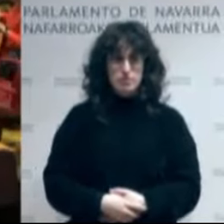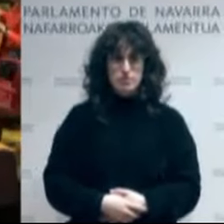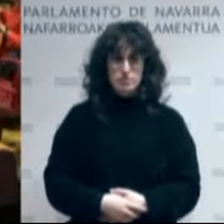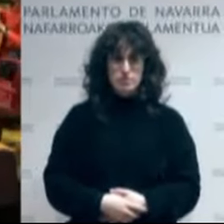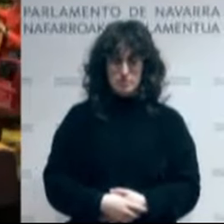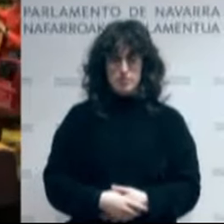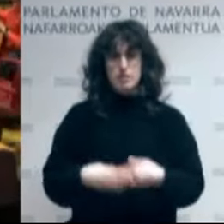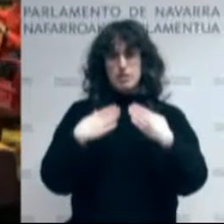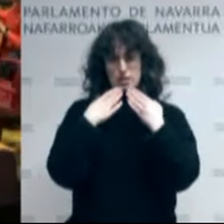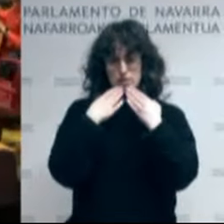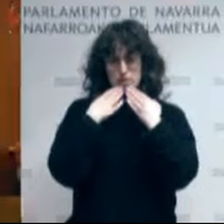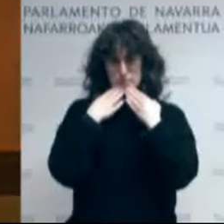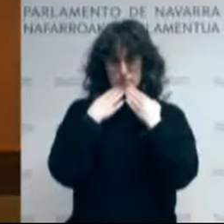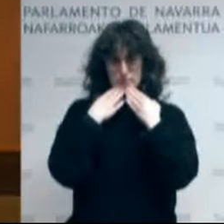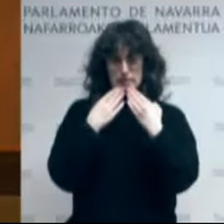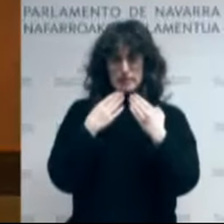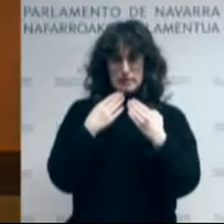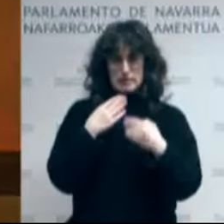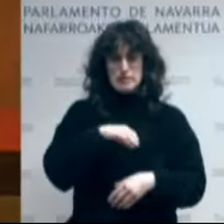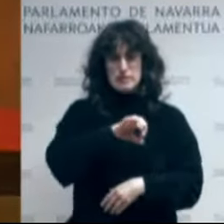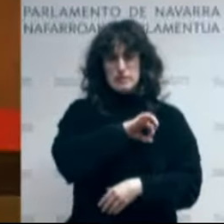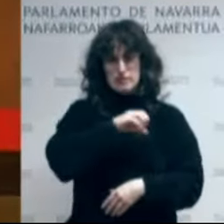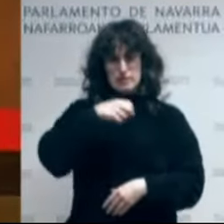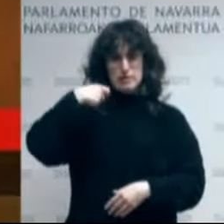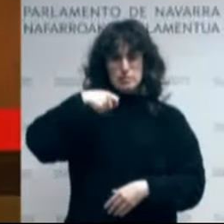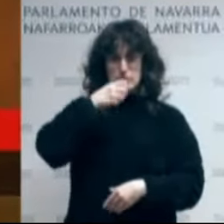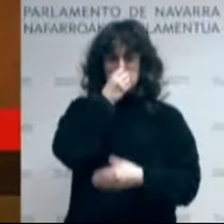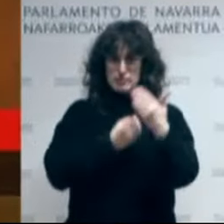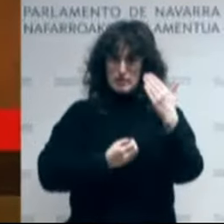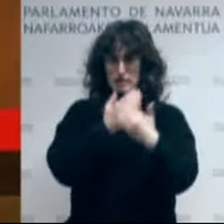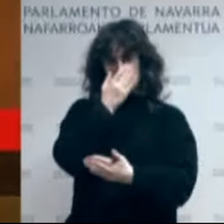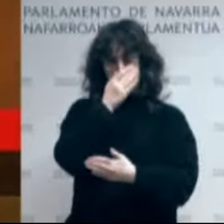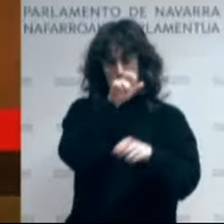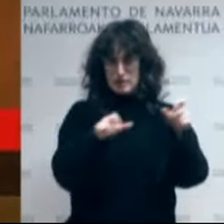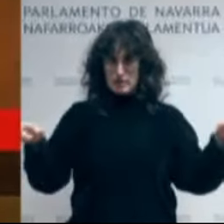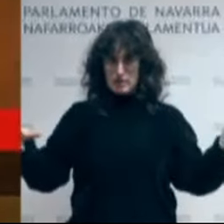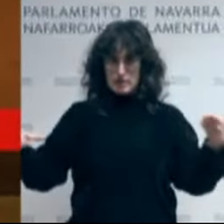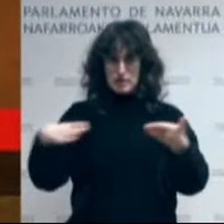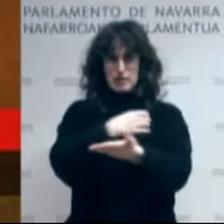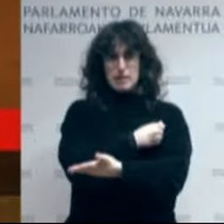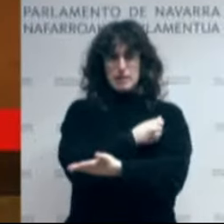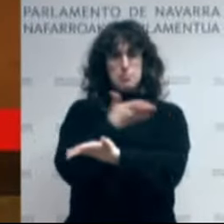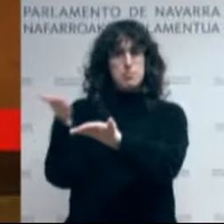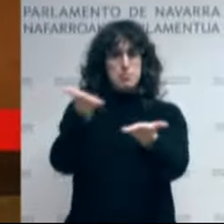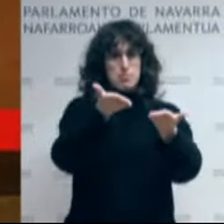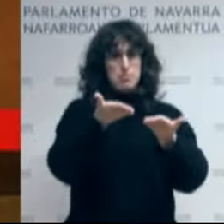Milasker, lehen dakari jauna, eguno guztioi, ongi ektorria publikoan dauden pertsona guztiei.